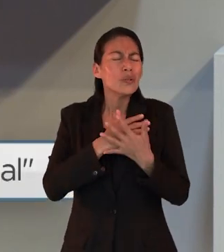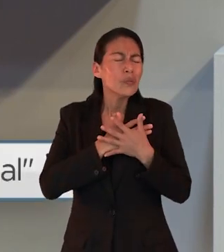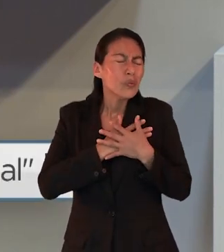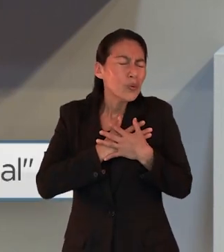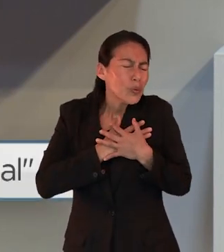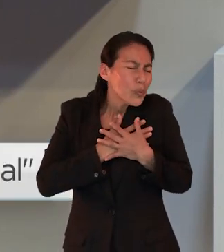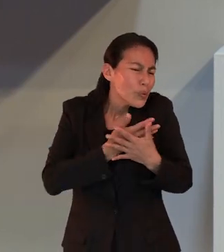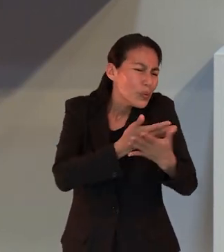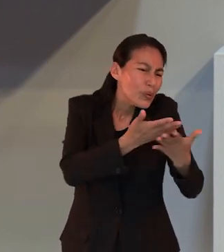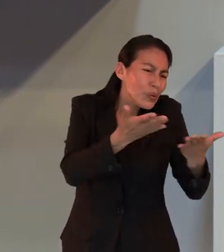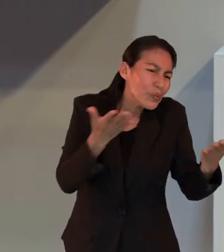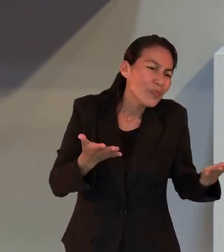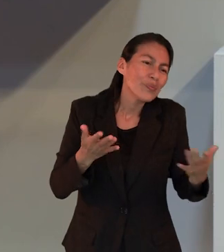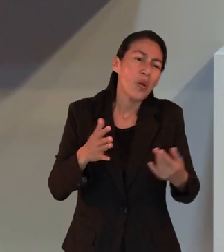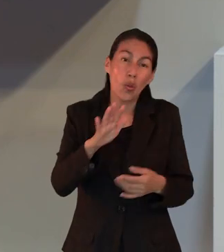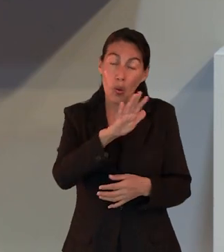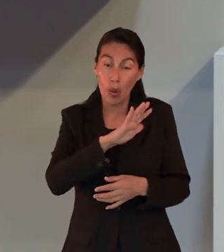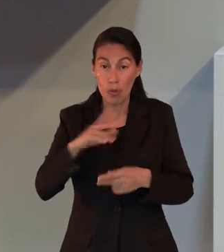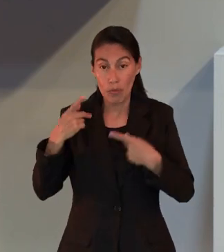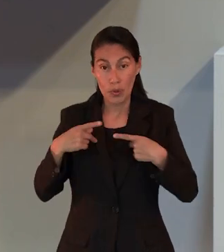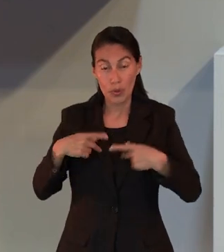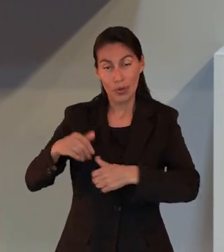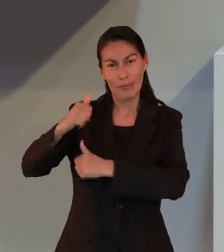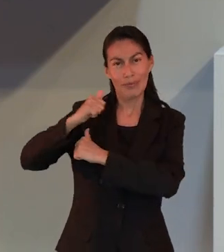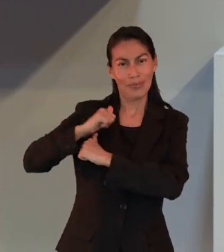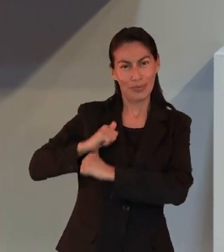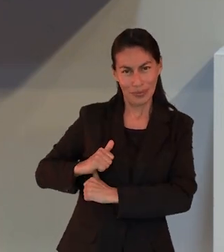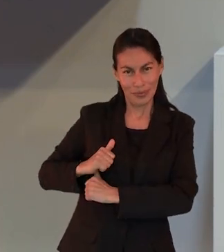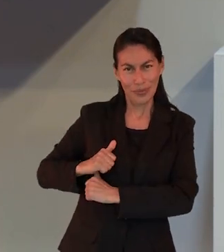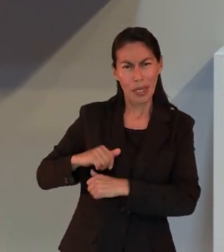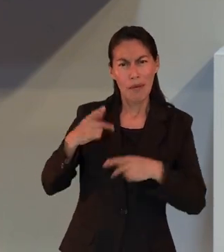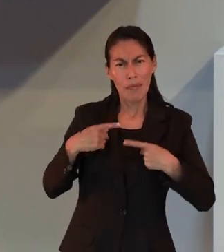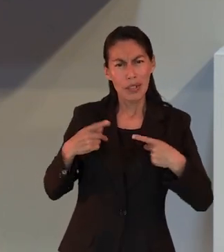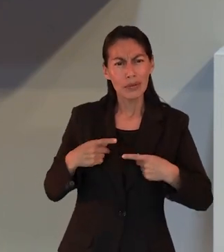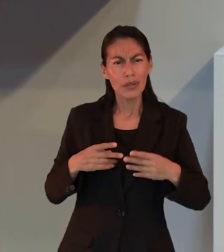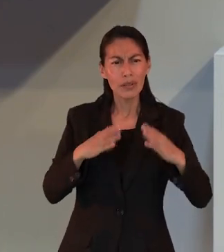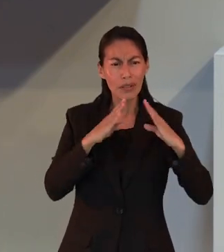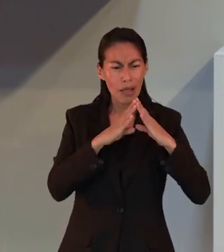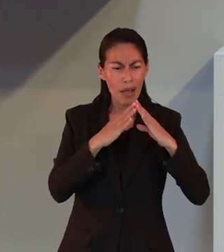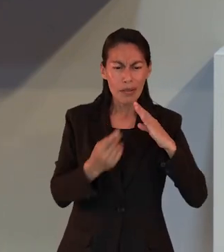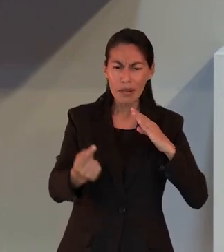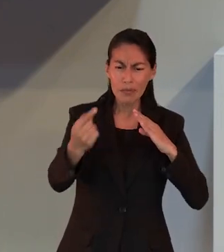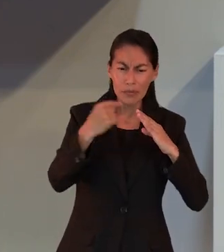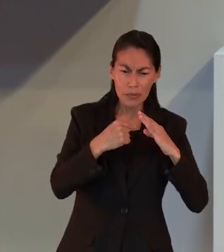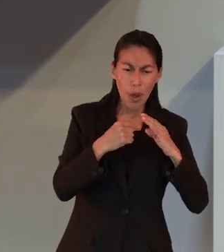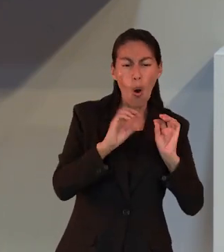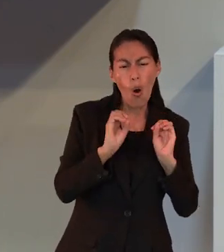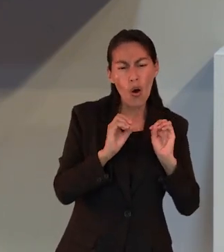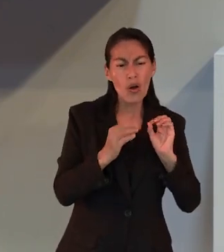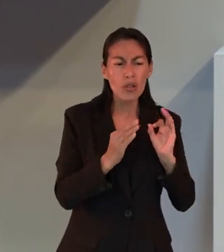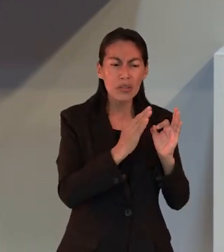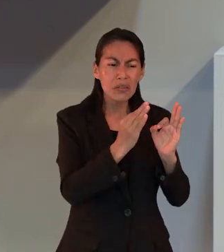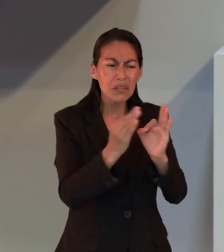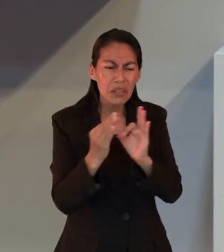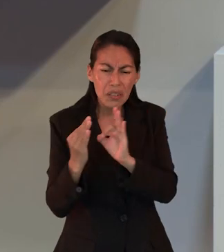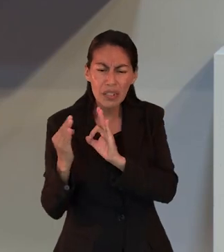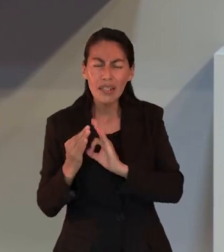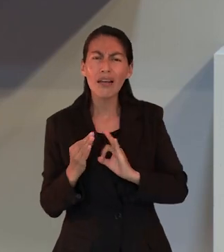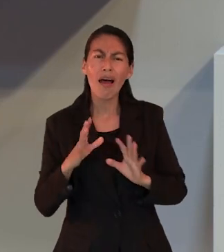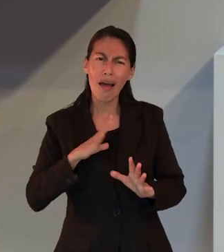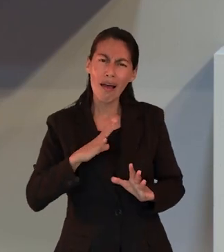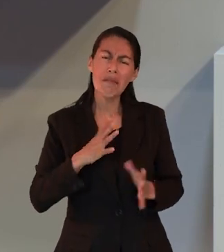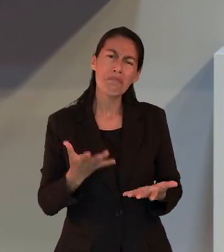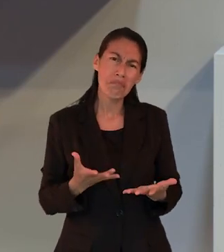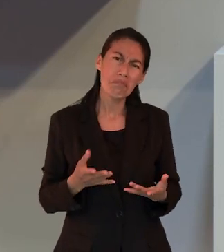fraternales, ¿no es cierto? Con nuestros dirigentes y con las personas que llegan o que están cerca de nosotros para cubrir esa